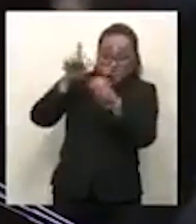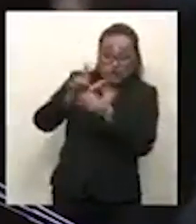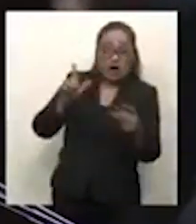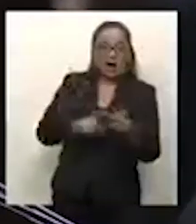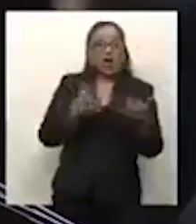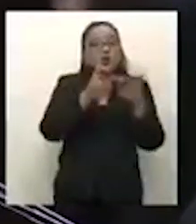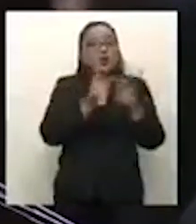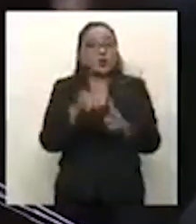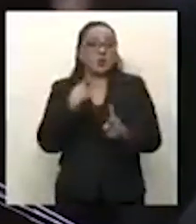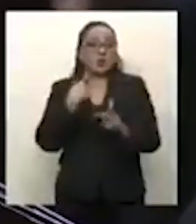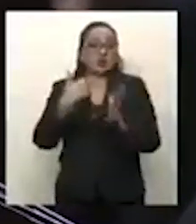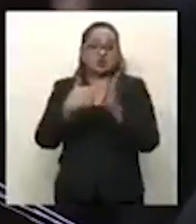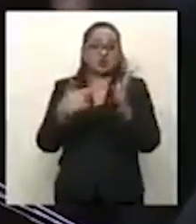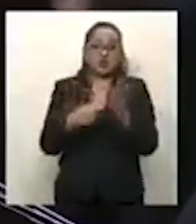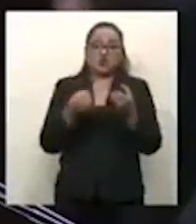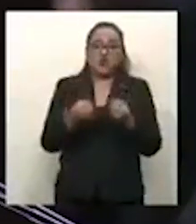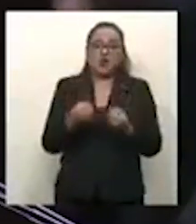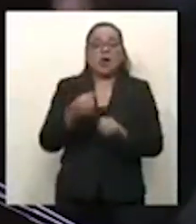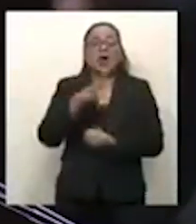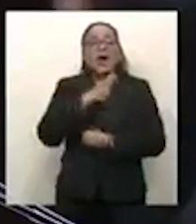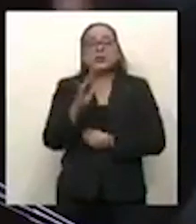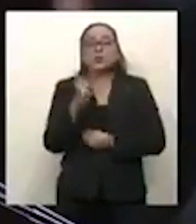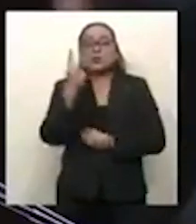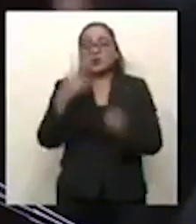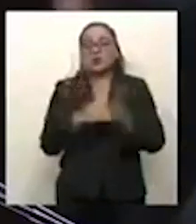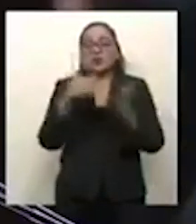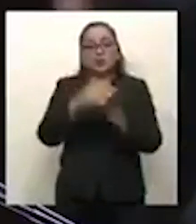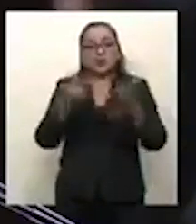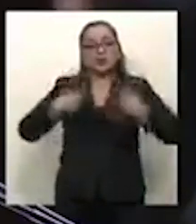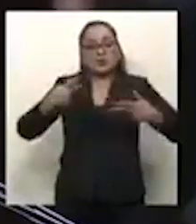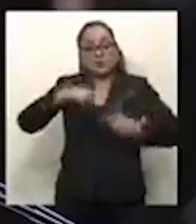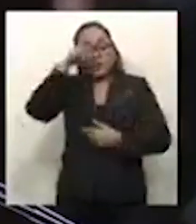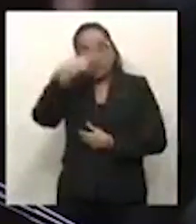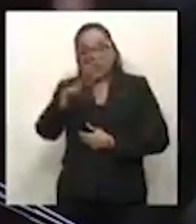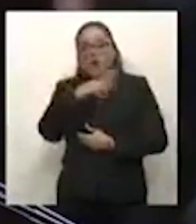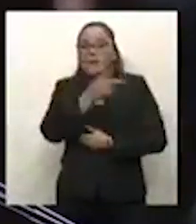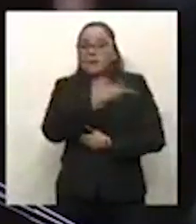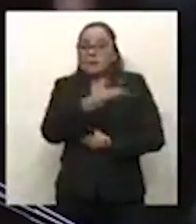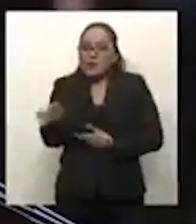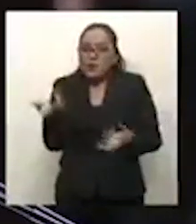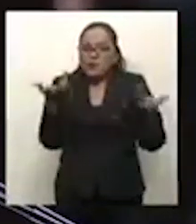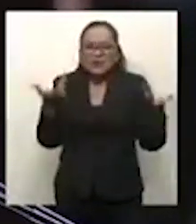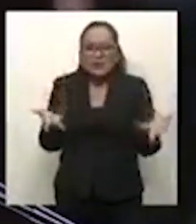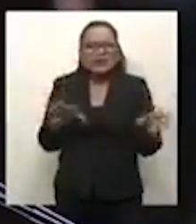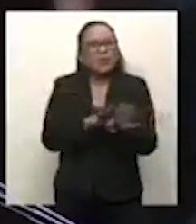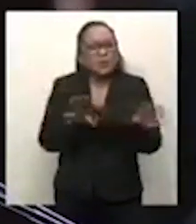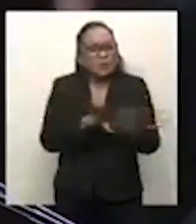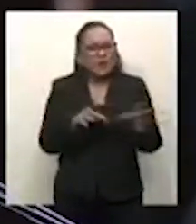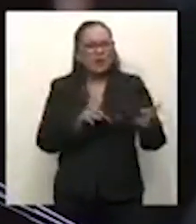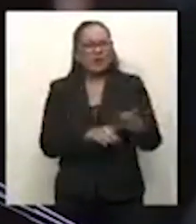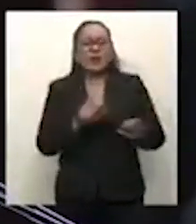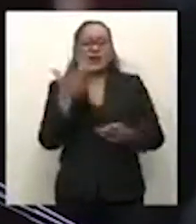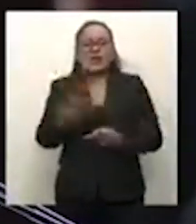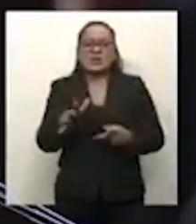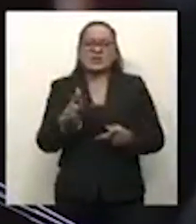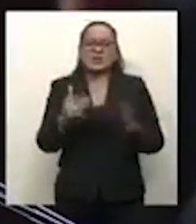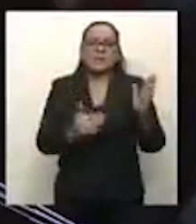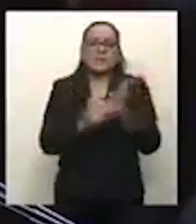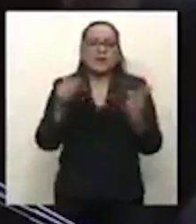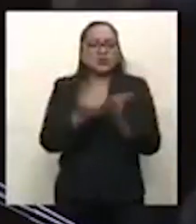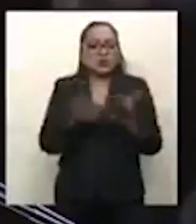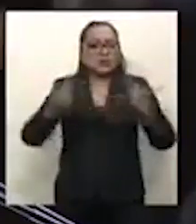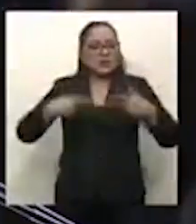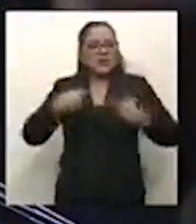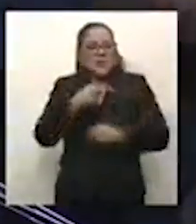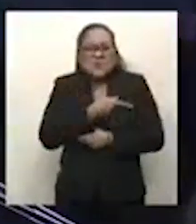más de 52 millones de mexicanas y mexicanos en pobreza y casi 10 millones en pobreza extrema?